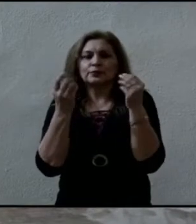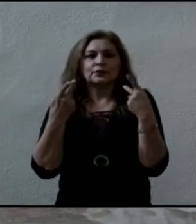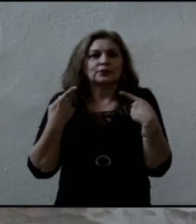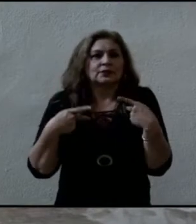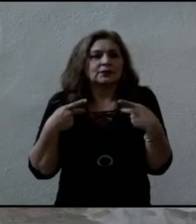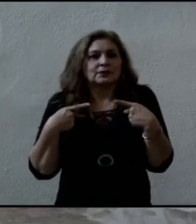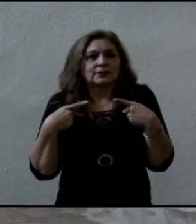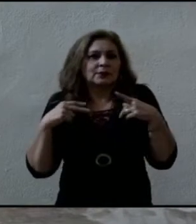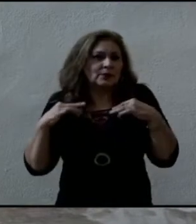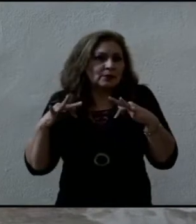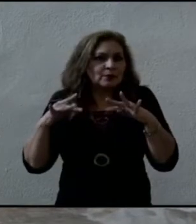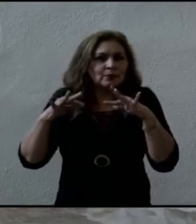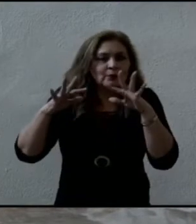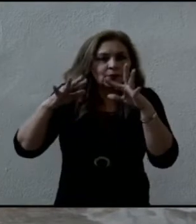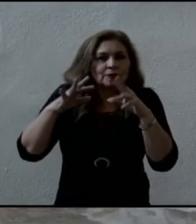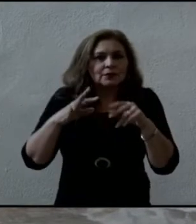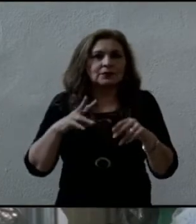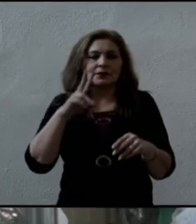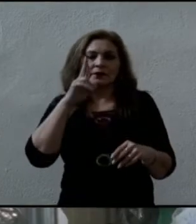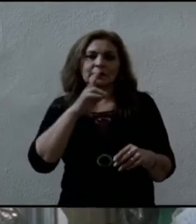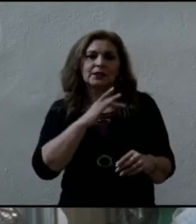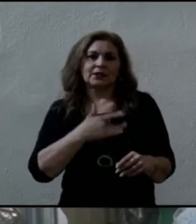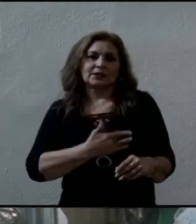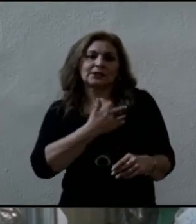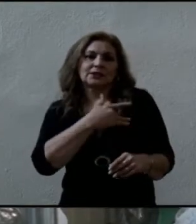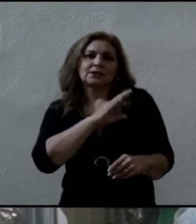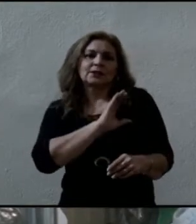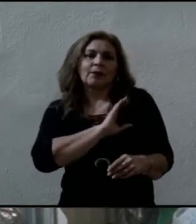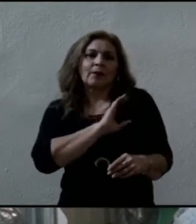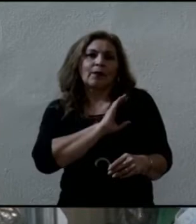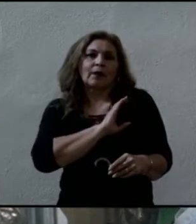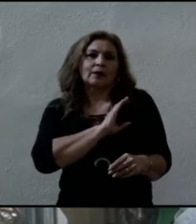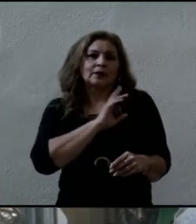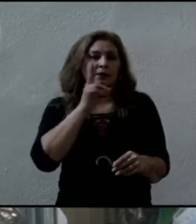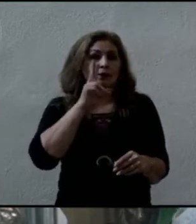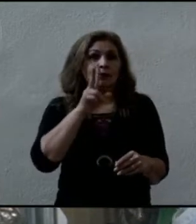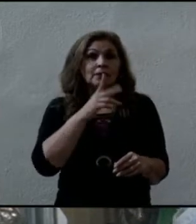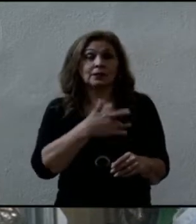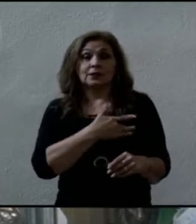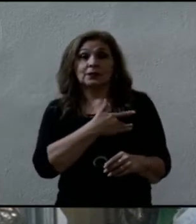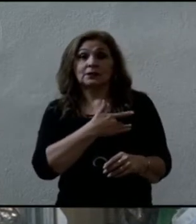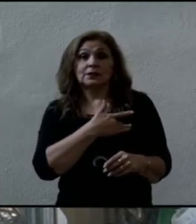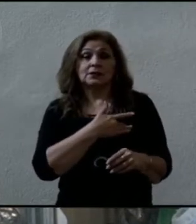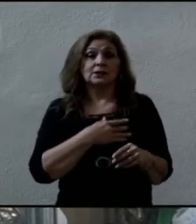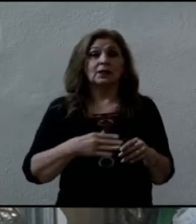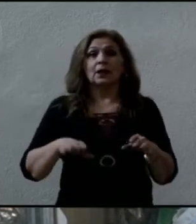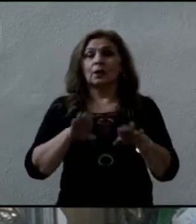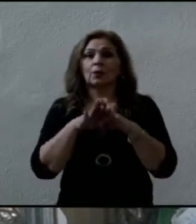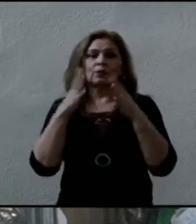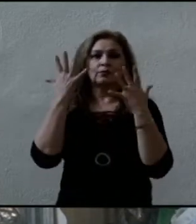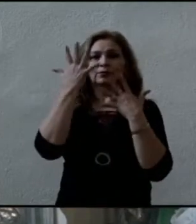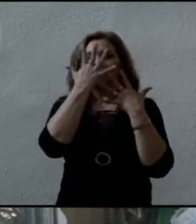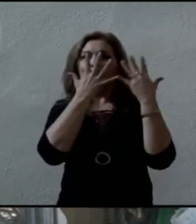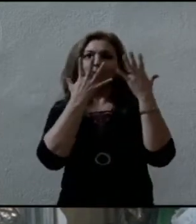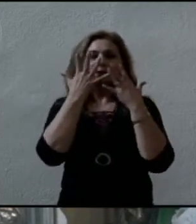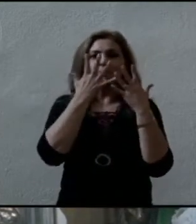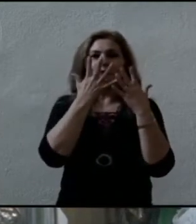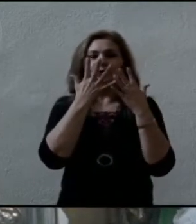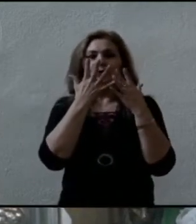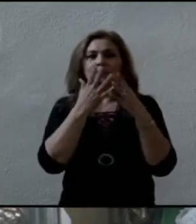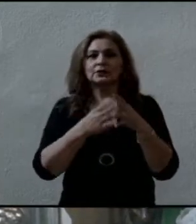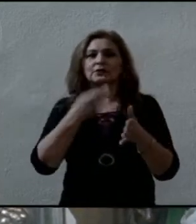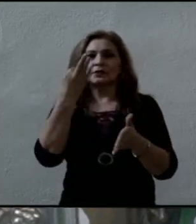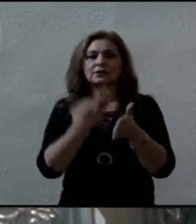estaban como ovejas sin pastor y se puso a enseñarles muchas cosas.